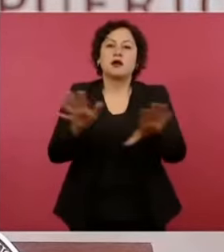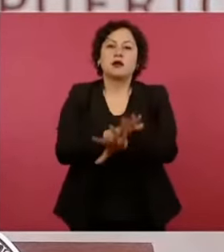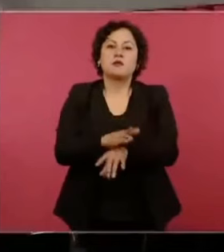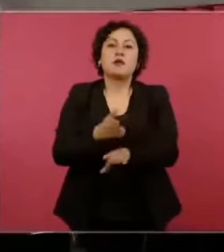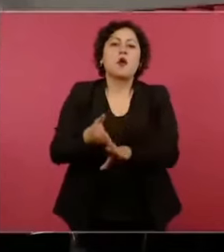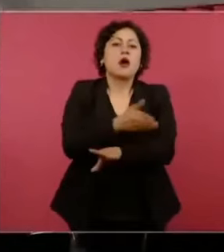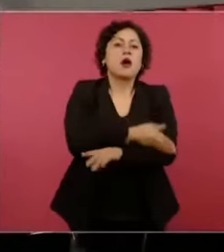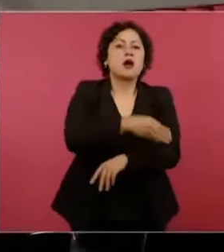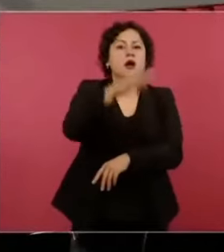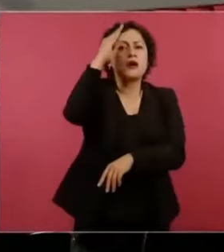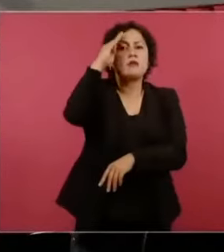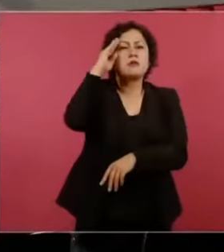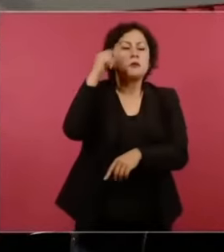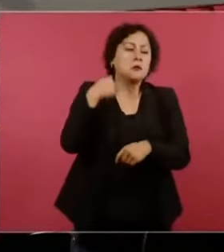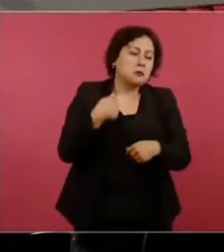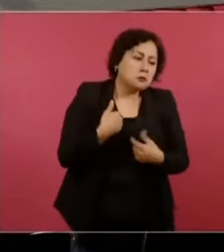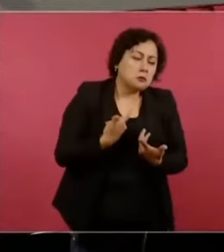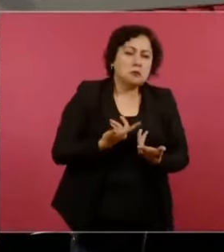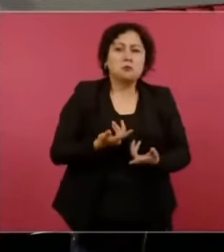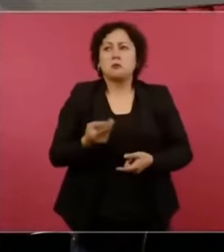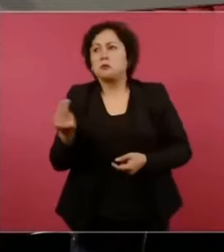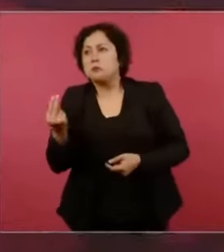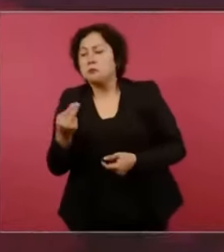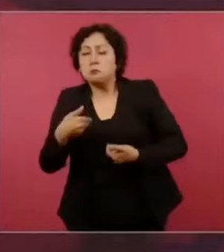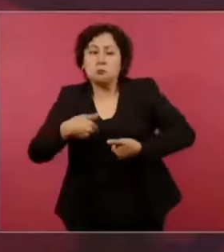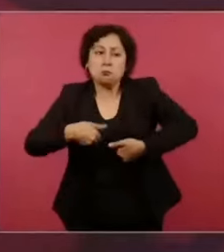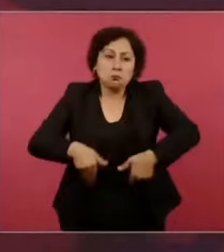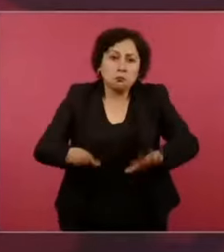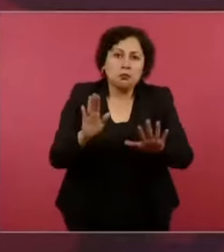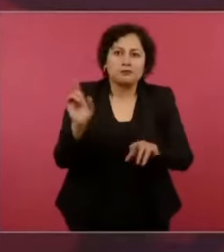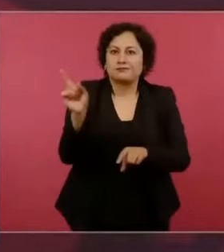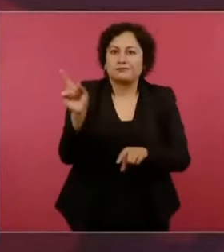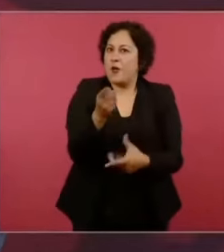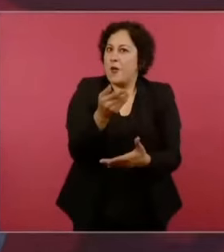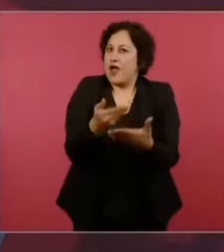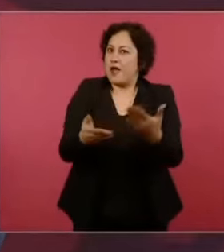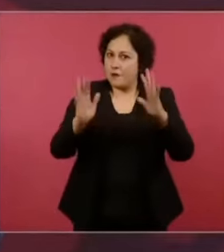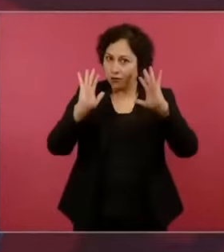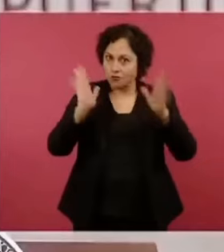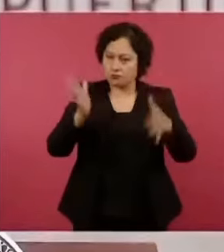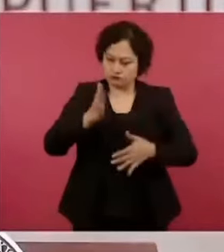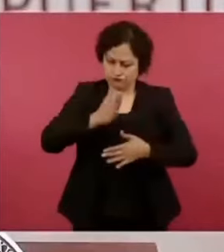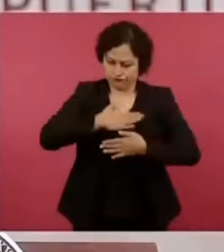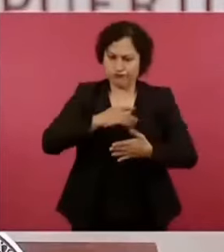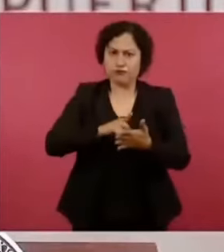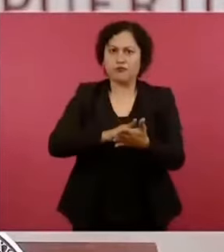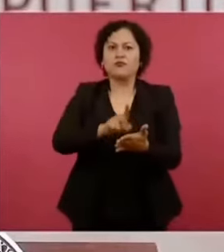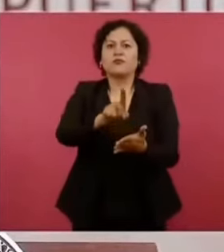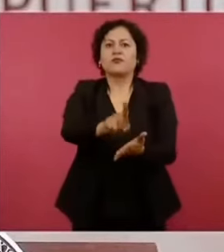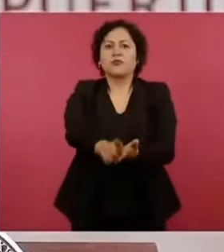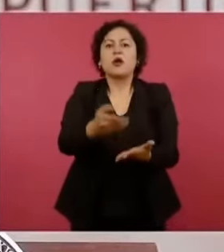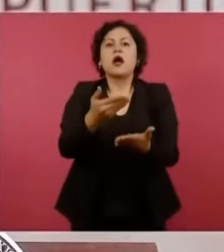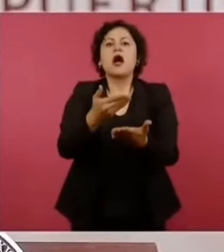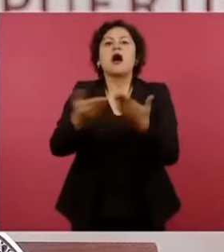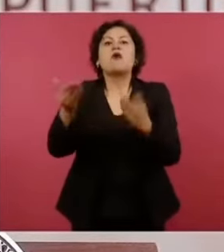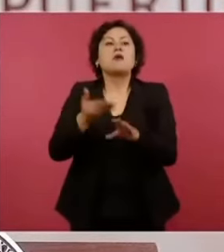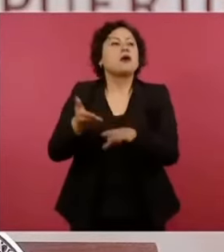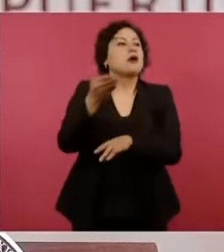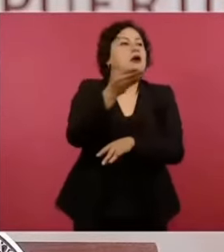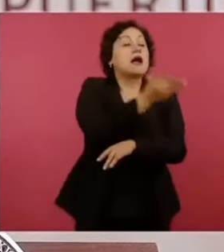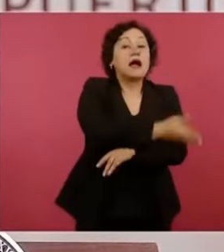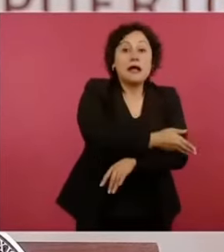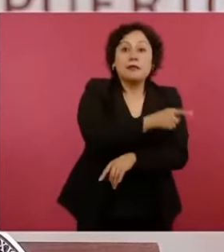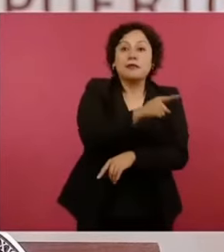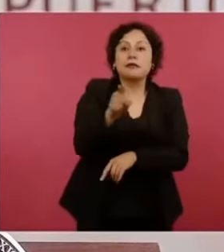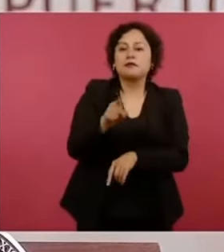gobierno. Hoy del no me toca a todo tenemos que hacer entre todos nosotros. Pues no puede